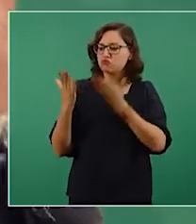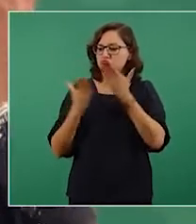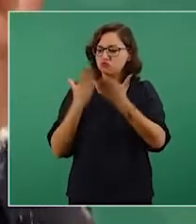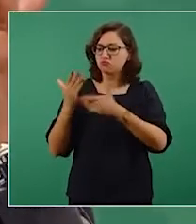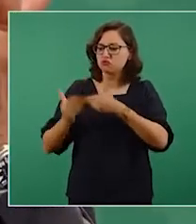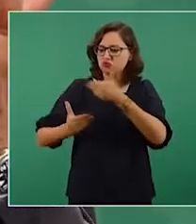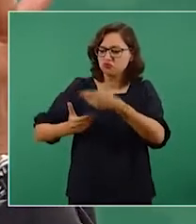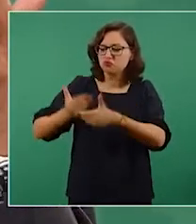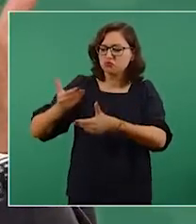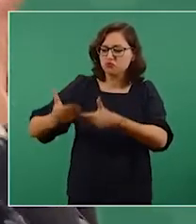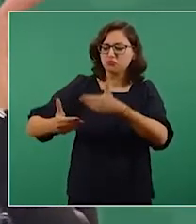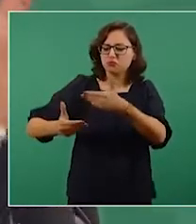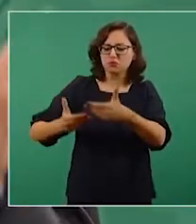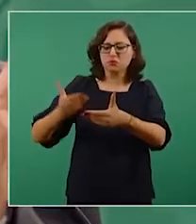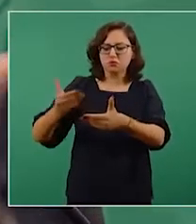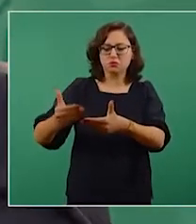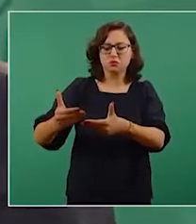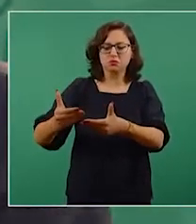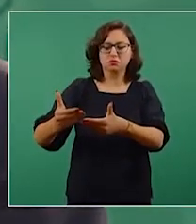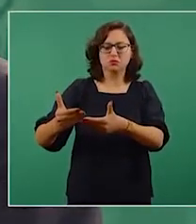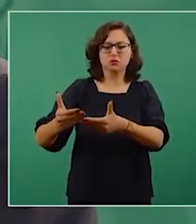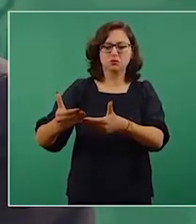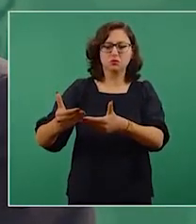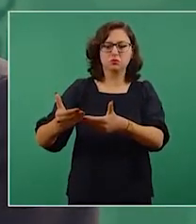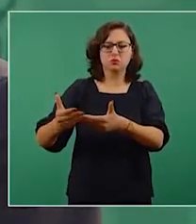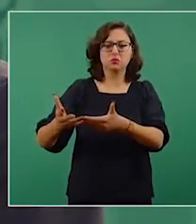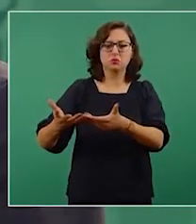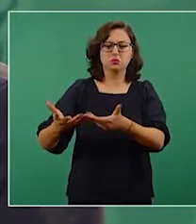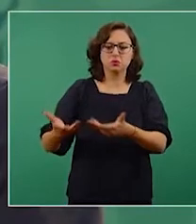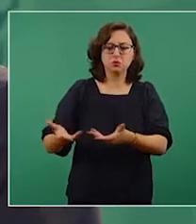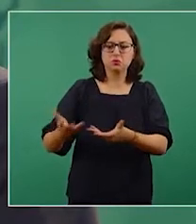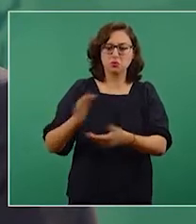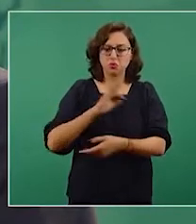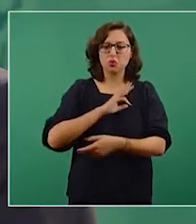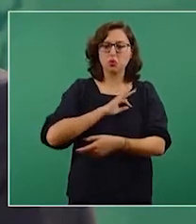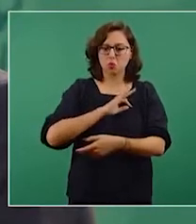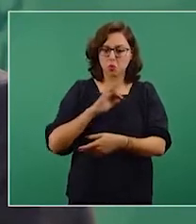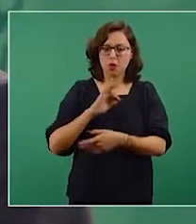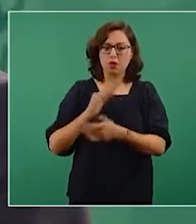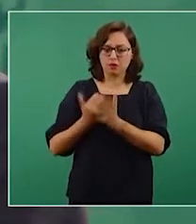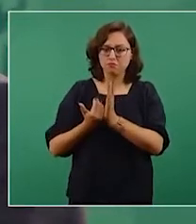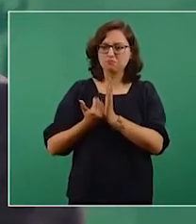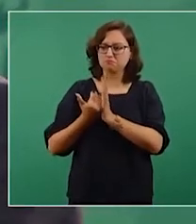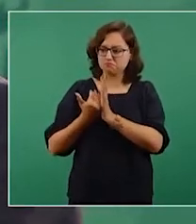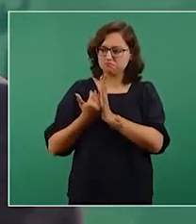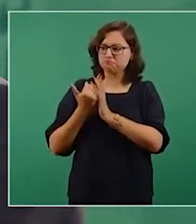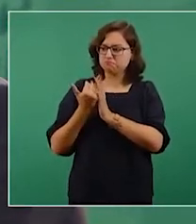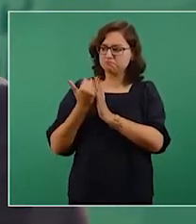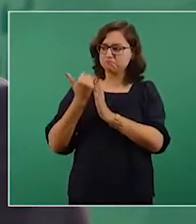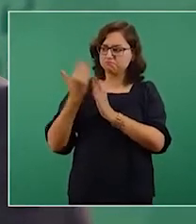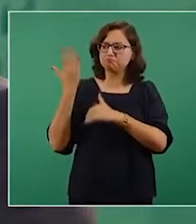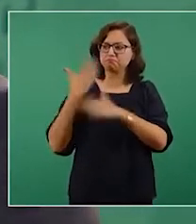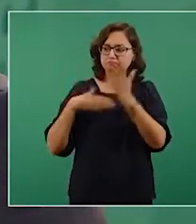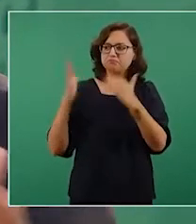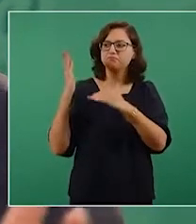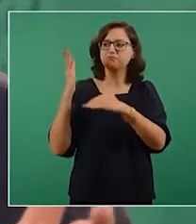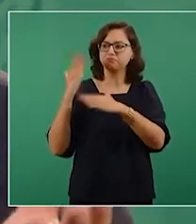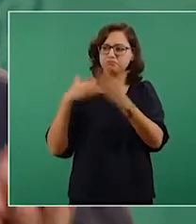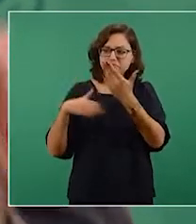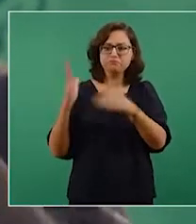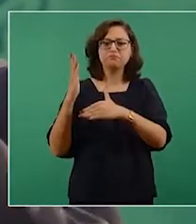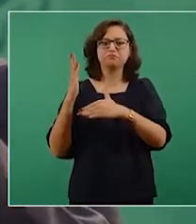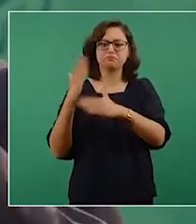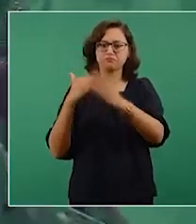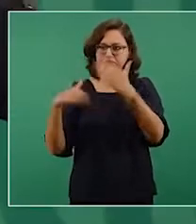puede ir ascendiendo en la escala social, lo que se llama